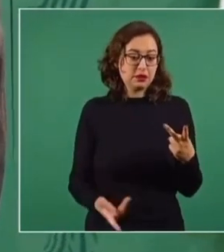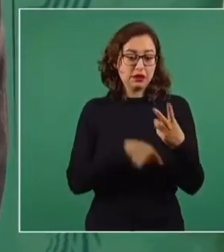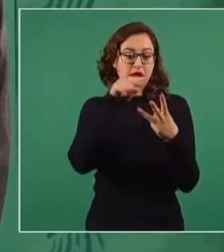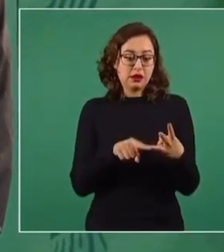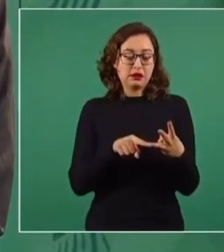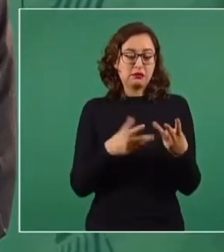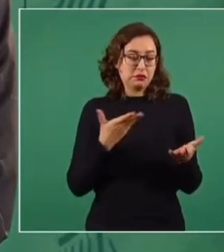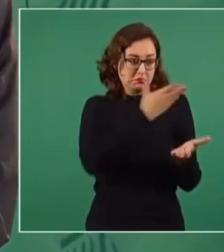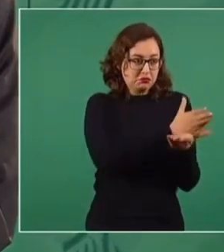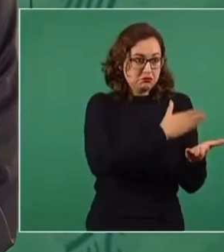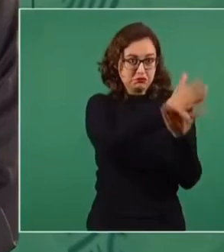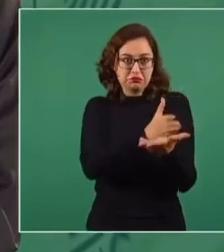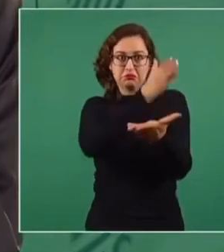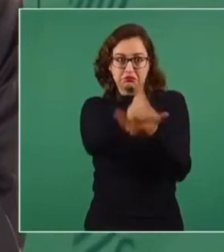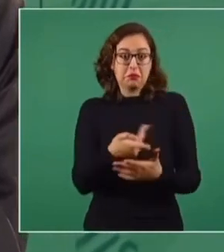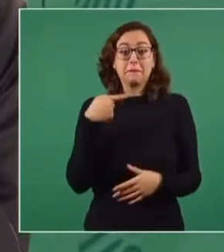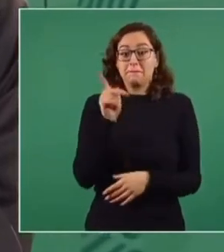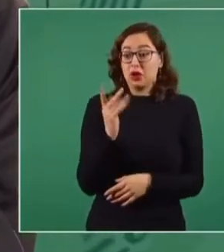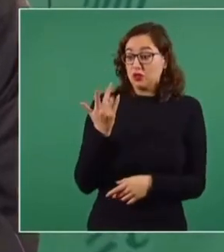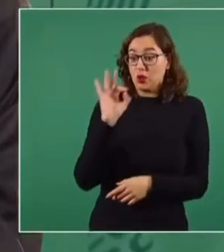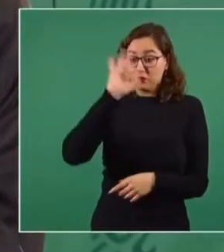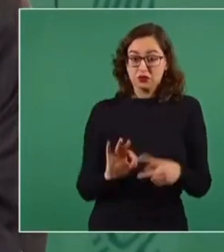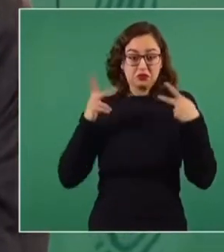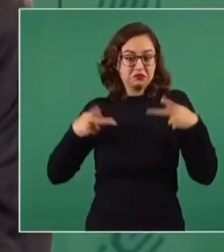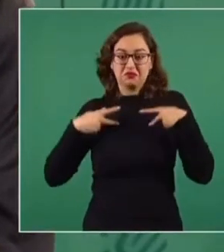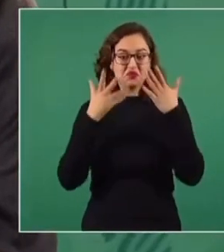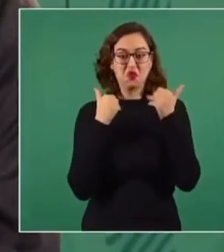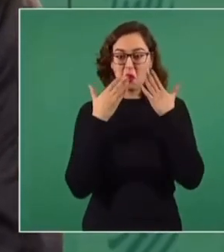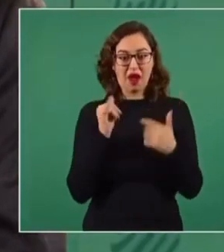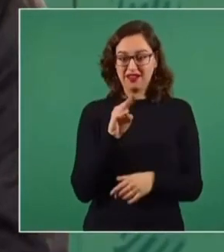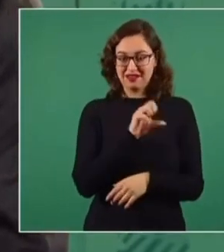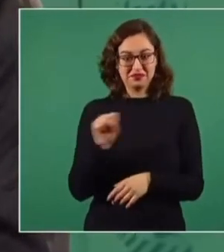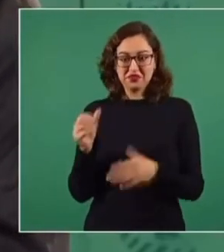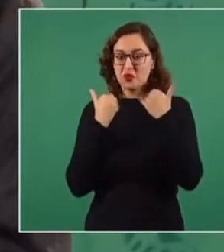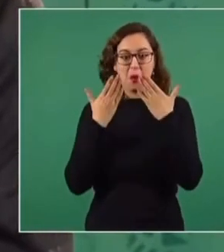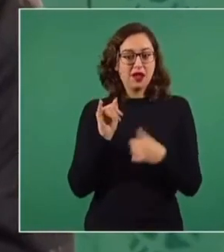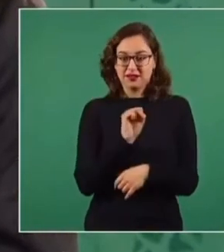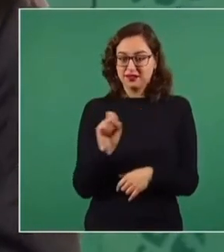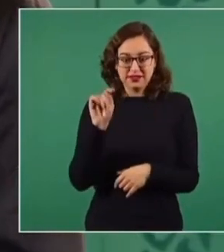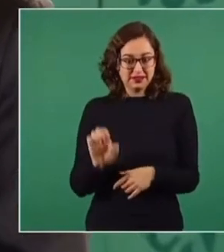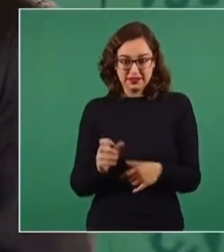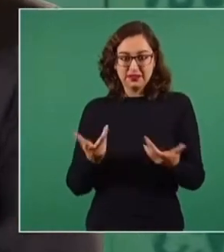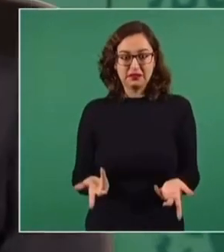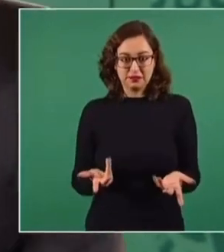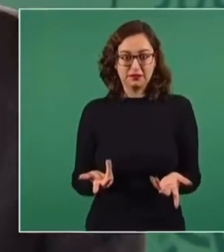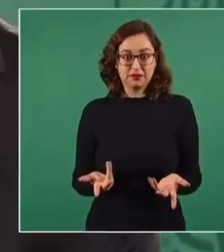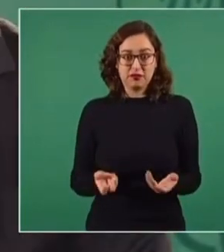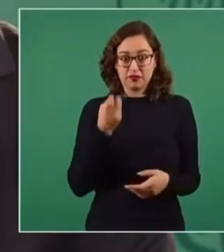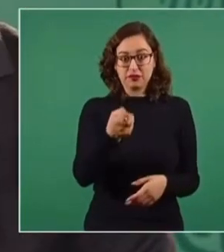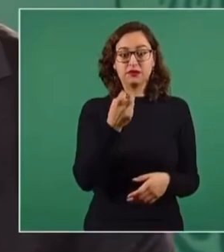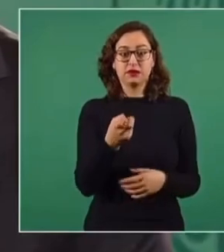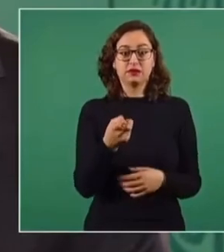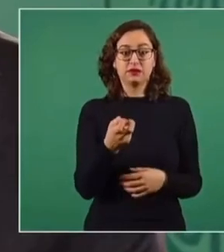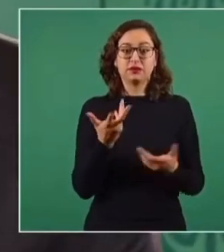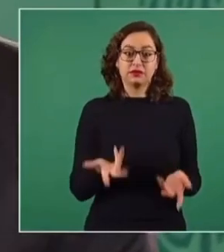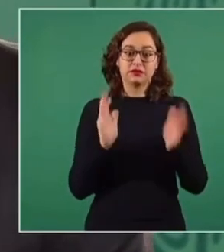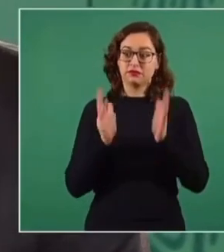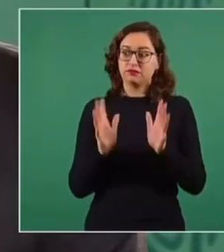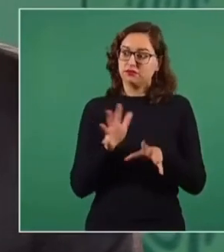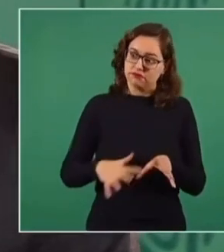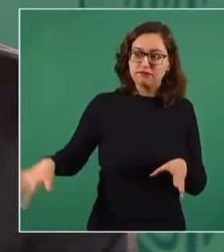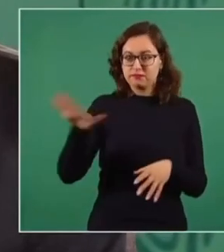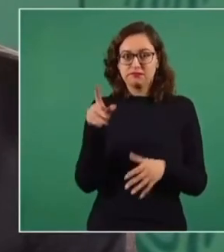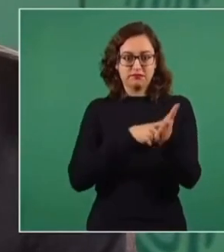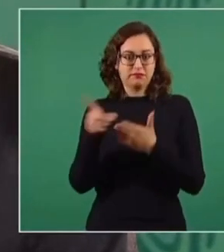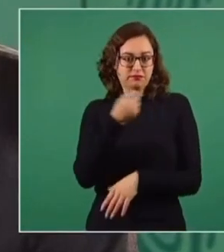al IMSS, pero la mitad de la población no tiene seguridad social y ya se está garantizando